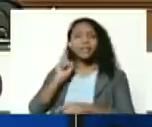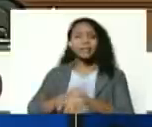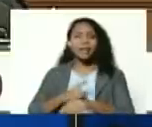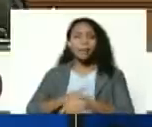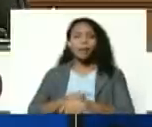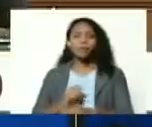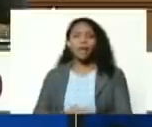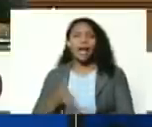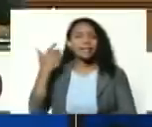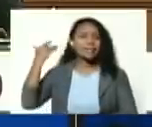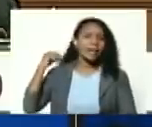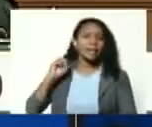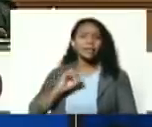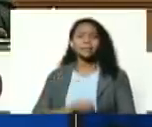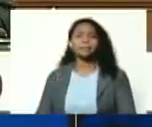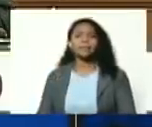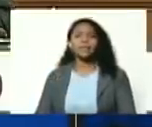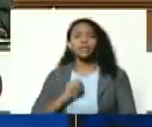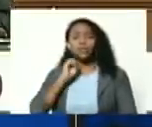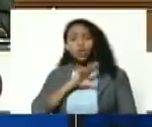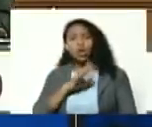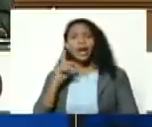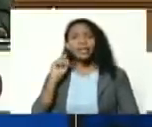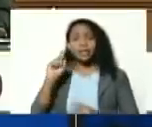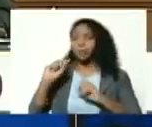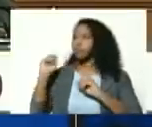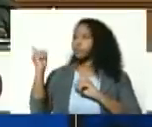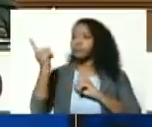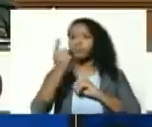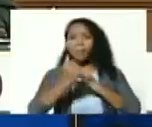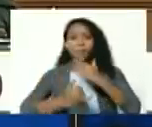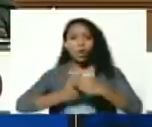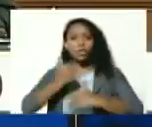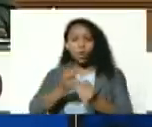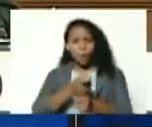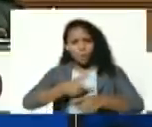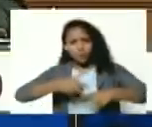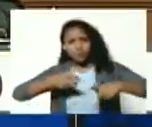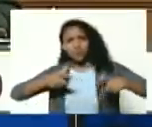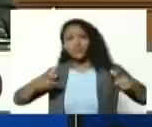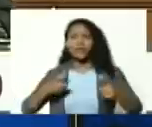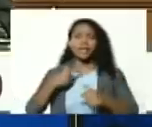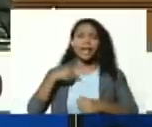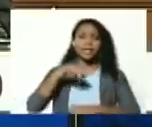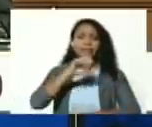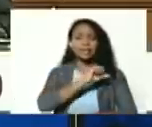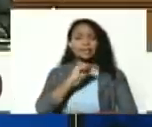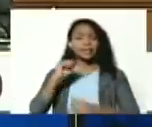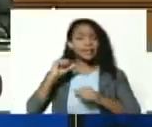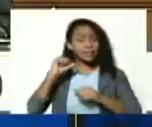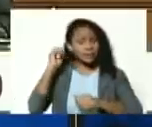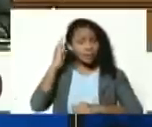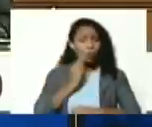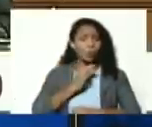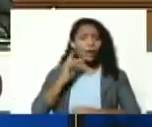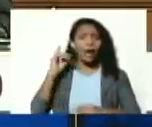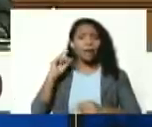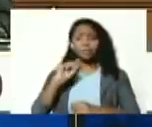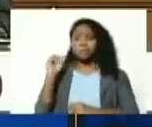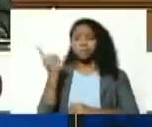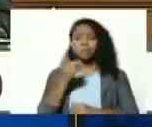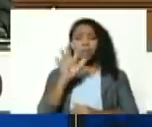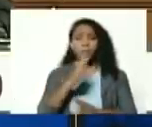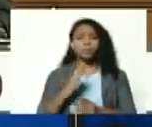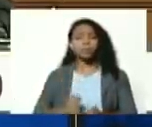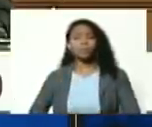alrededor del proyecto emancipador de Simón Bolívar alrededor del liderazgo de